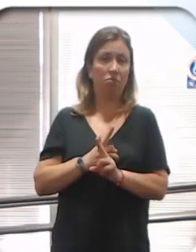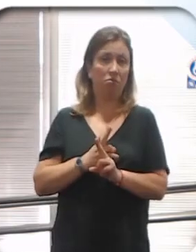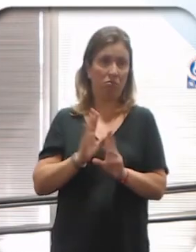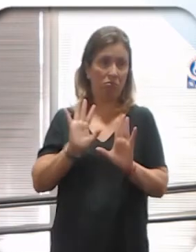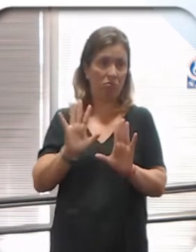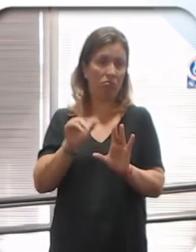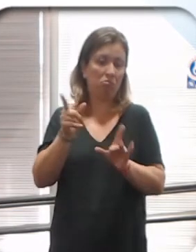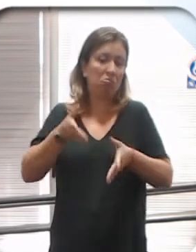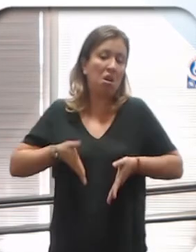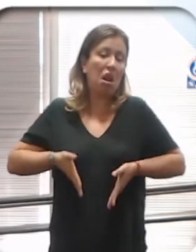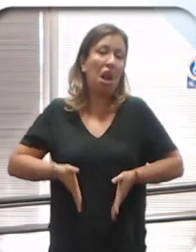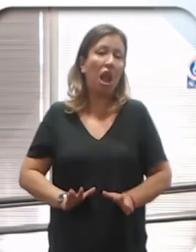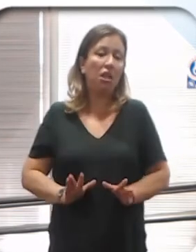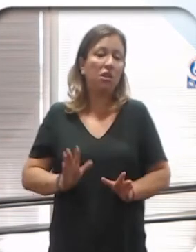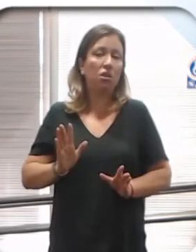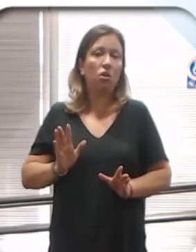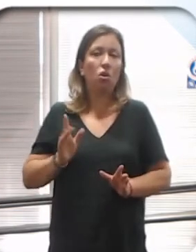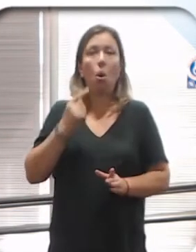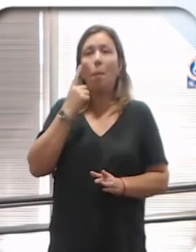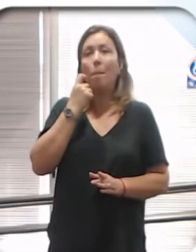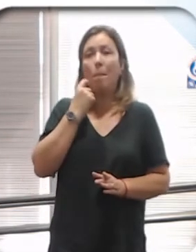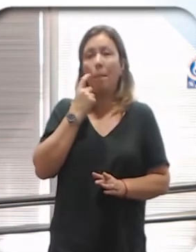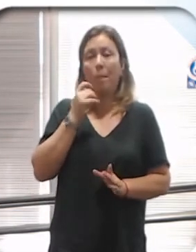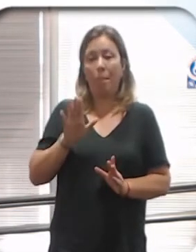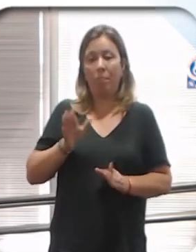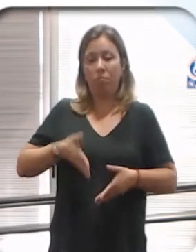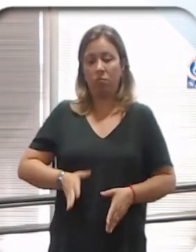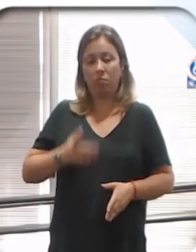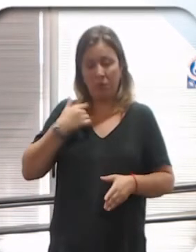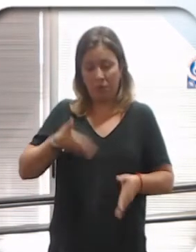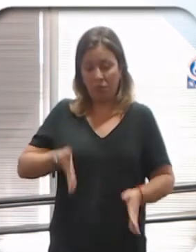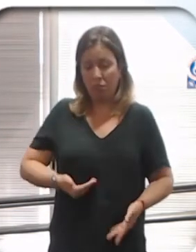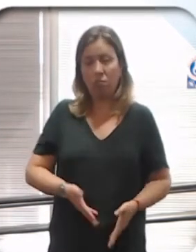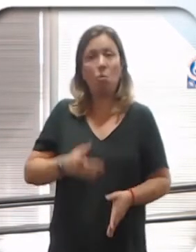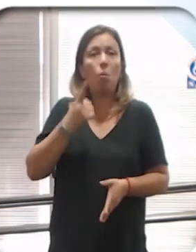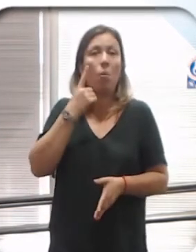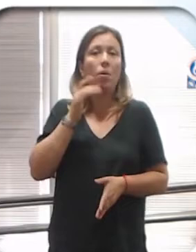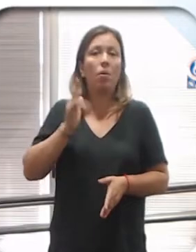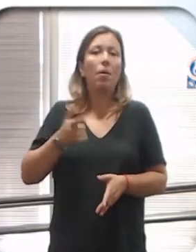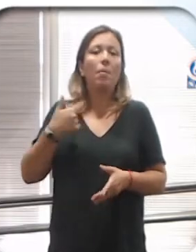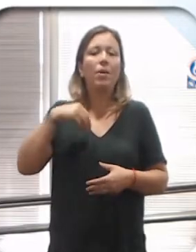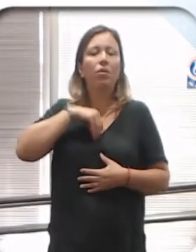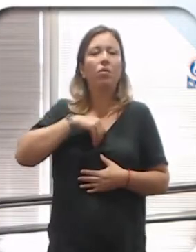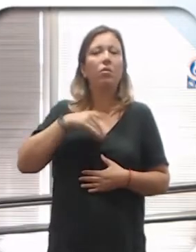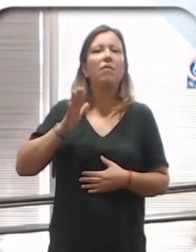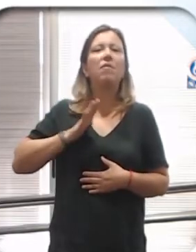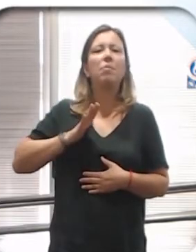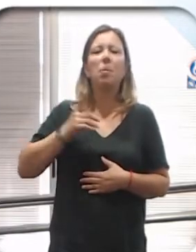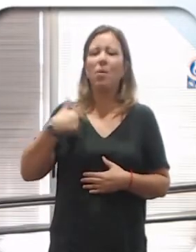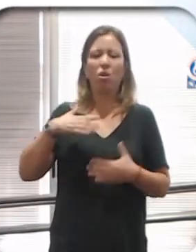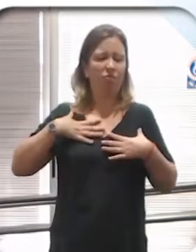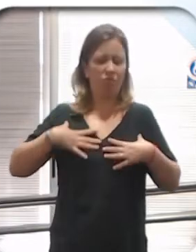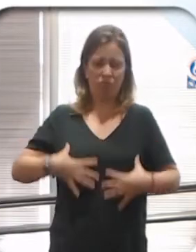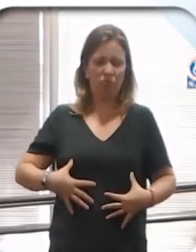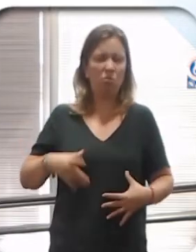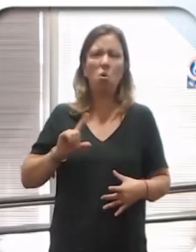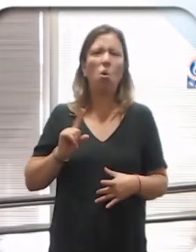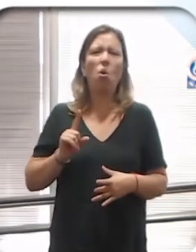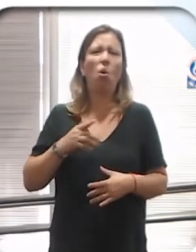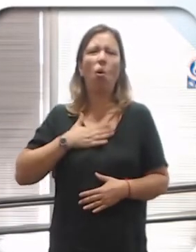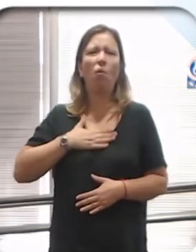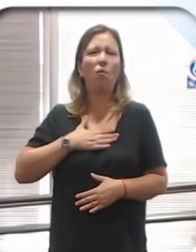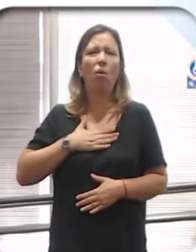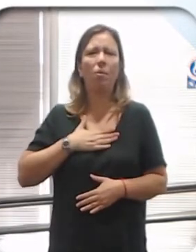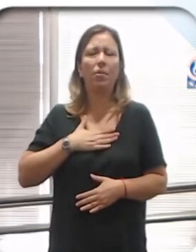Hasta ahí vamos. Nació con sexo macho, su género femenino, pero aparte está disconforme con el sexo que le